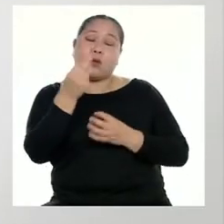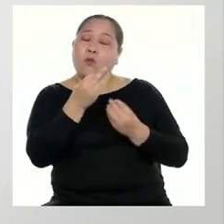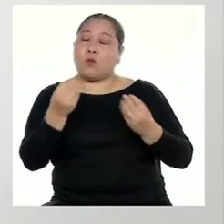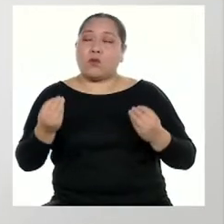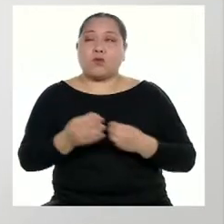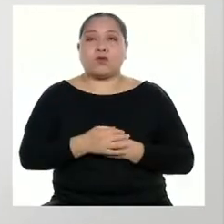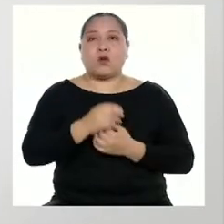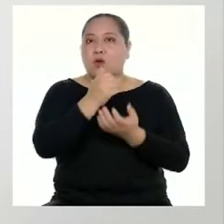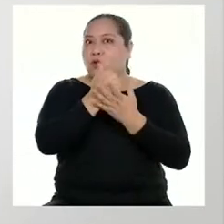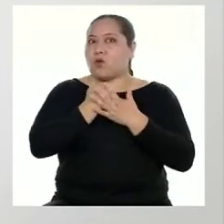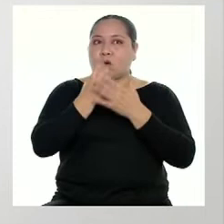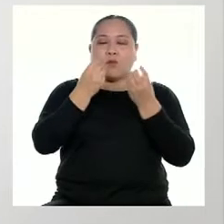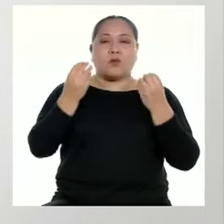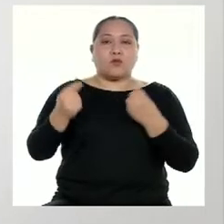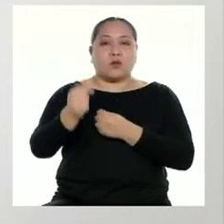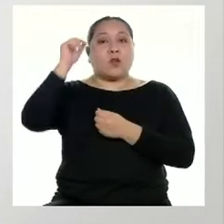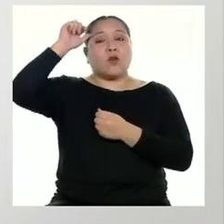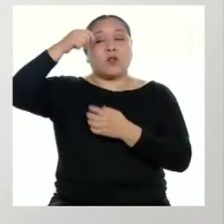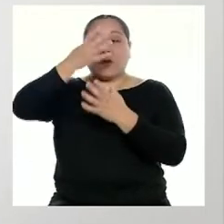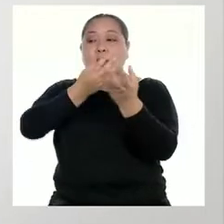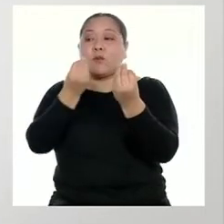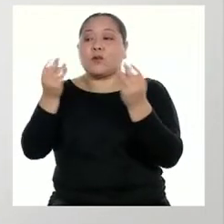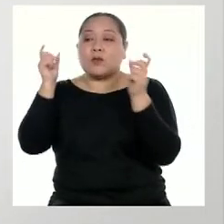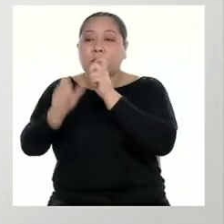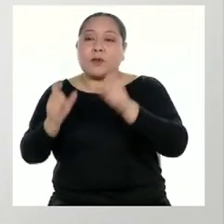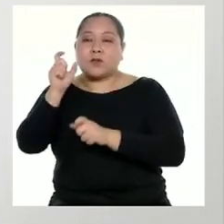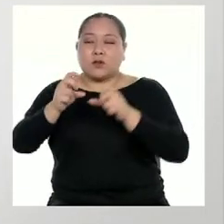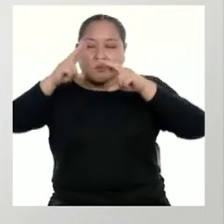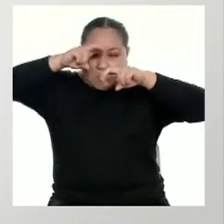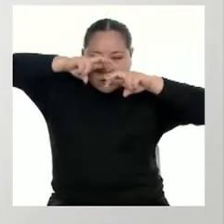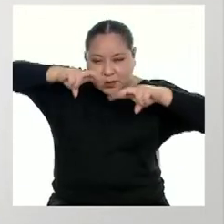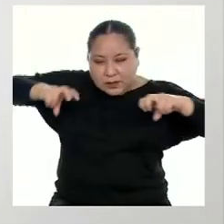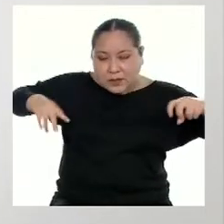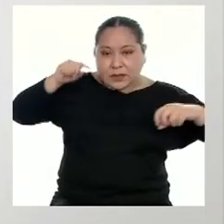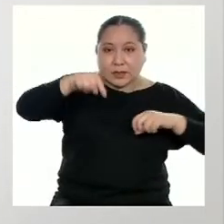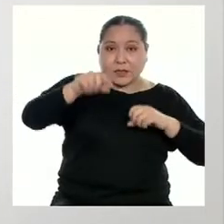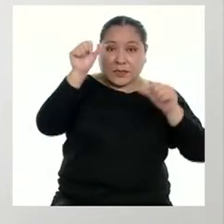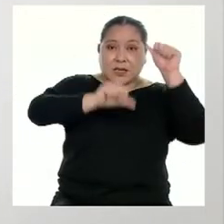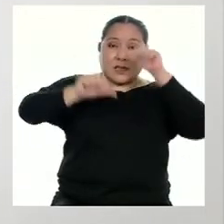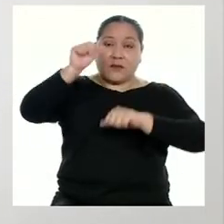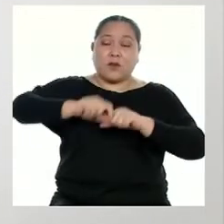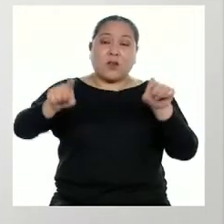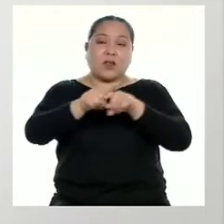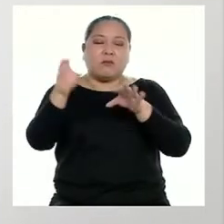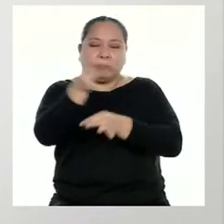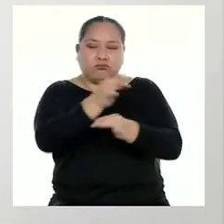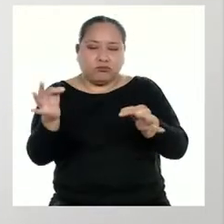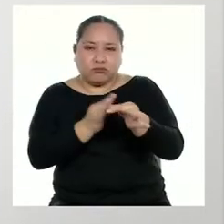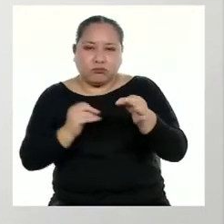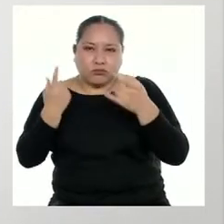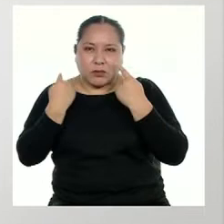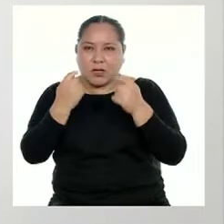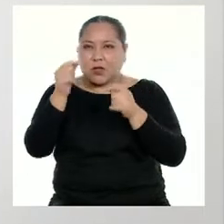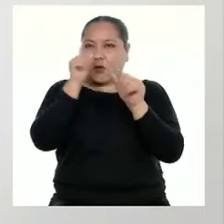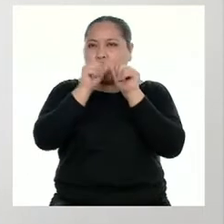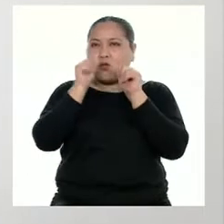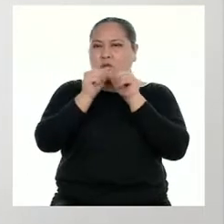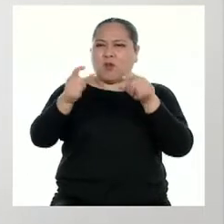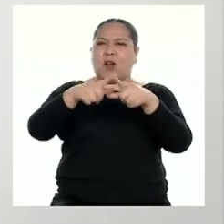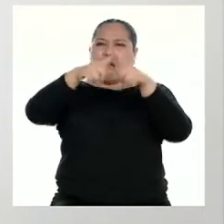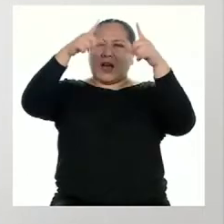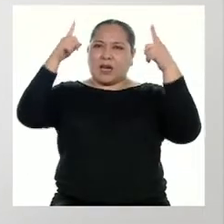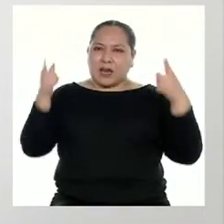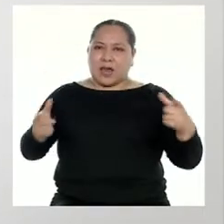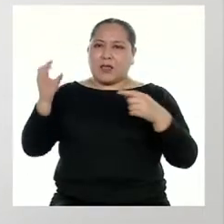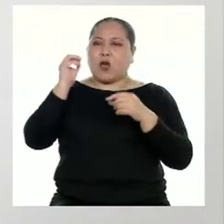Recordemos que con frecuencia las personas que se dedican a las investigaciones científicas e ingenierías tratan con números muy